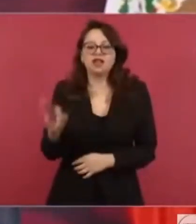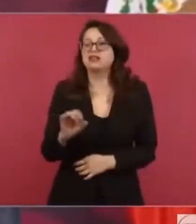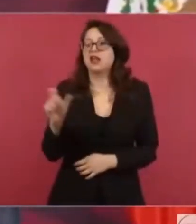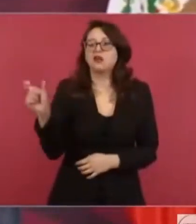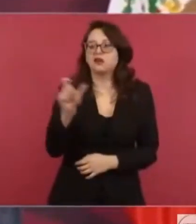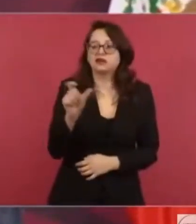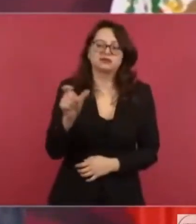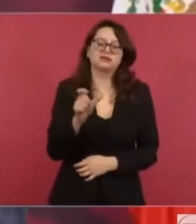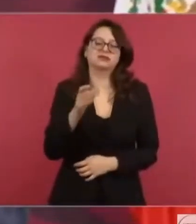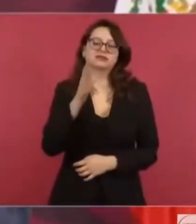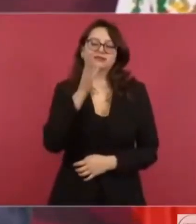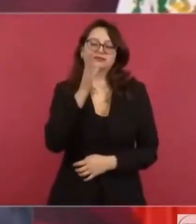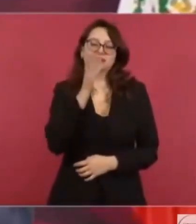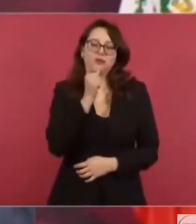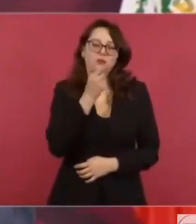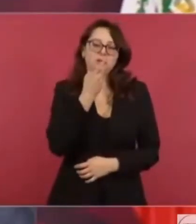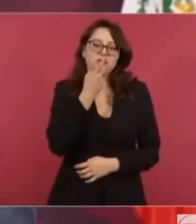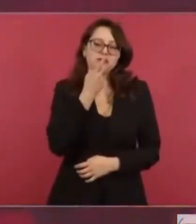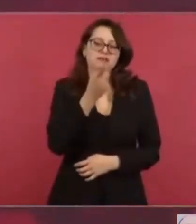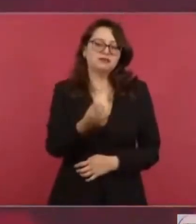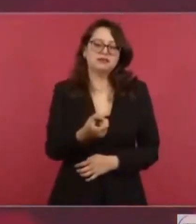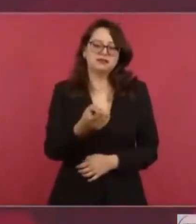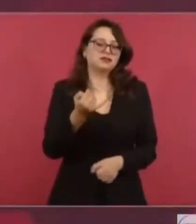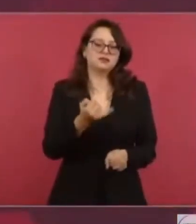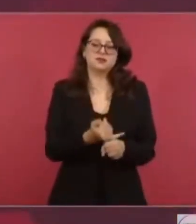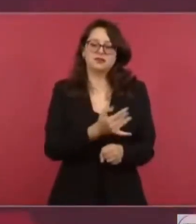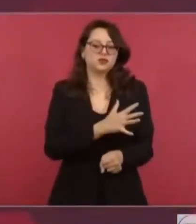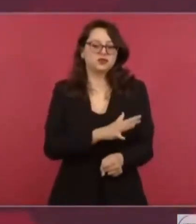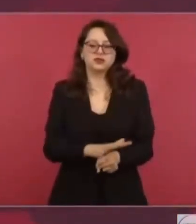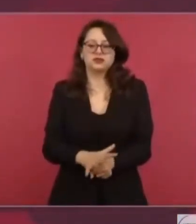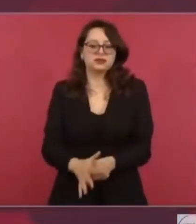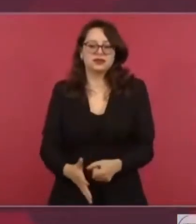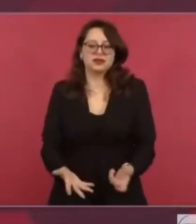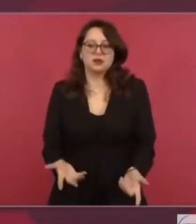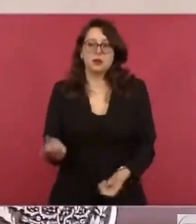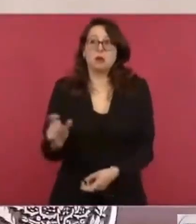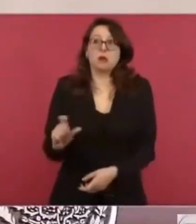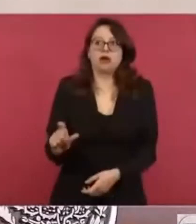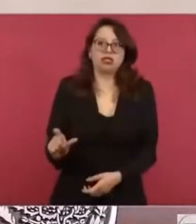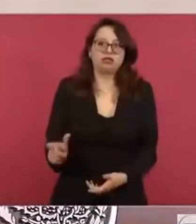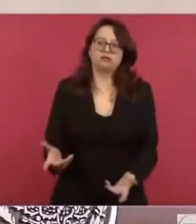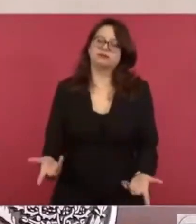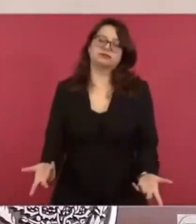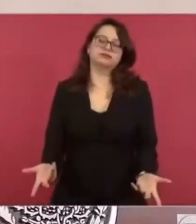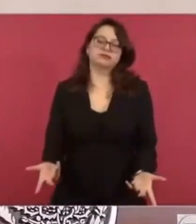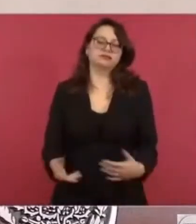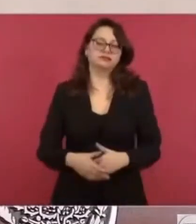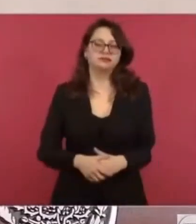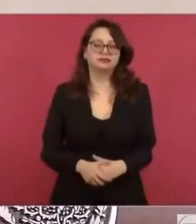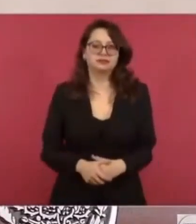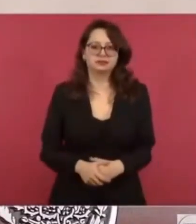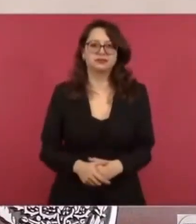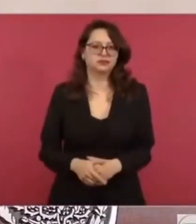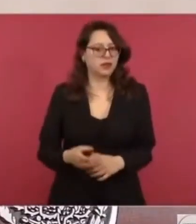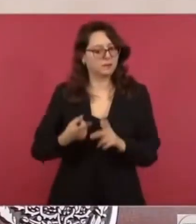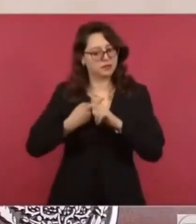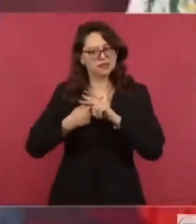terminar, pero sí les puedo decir que ya estamos trabajando y que no vamos a parar.